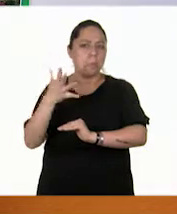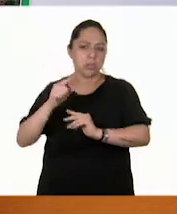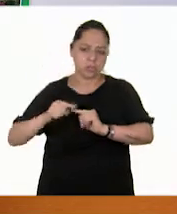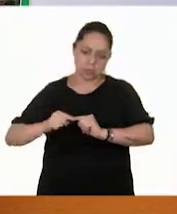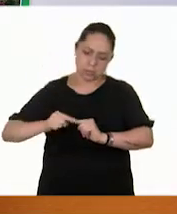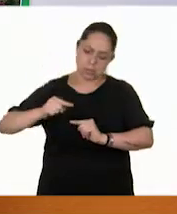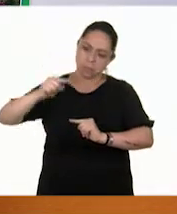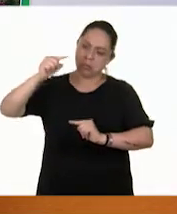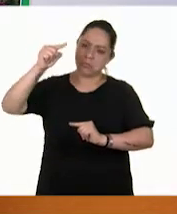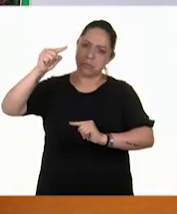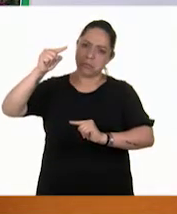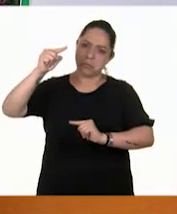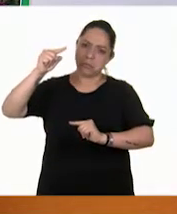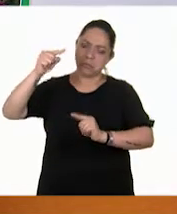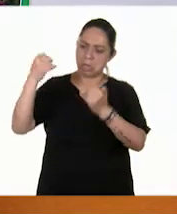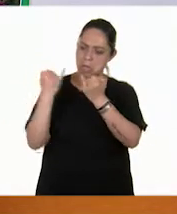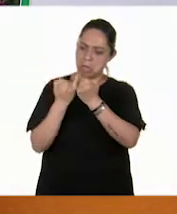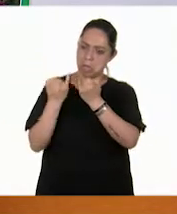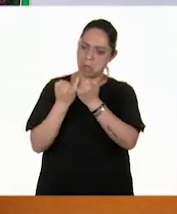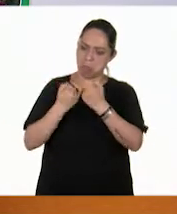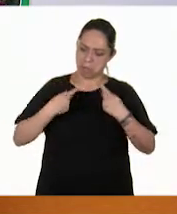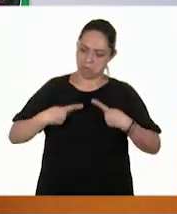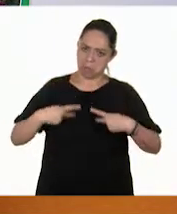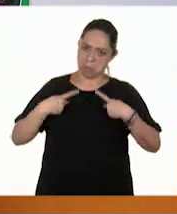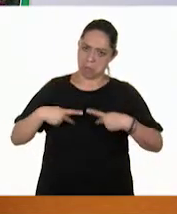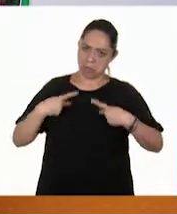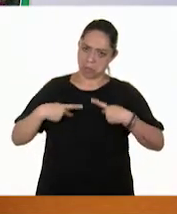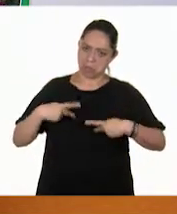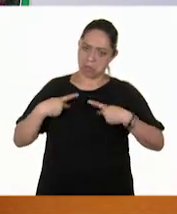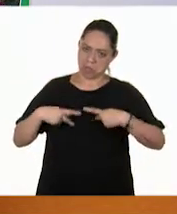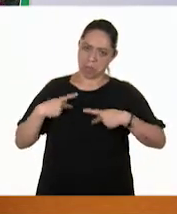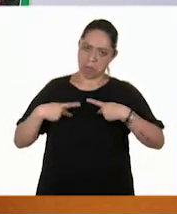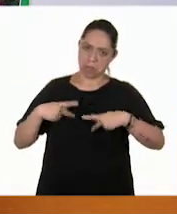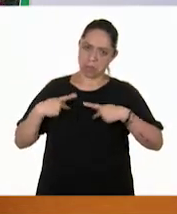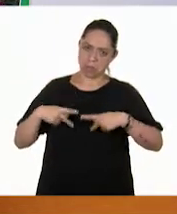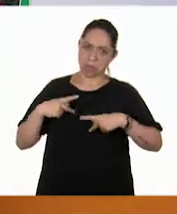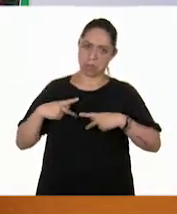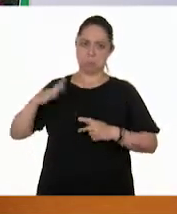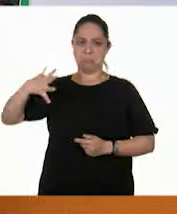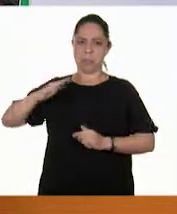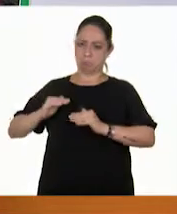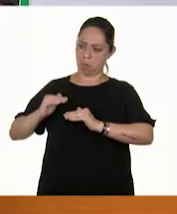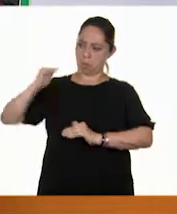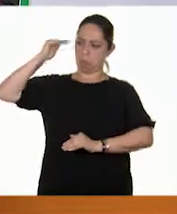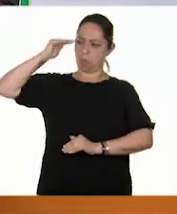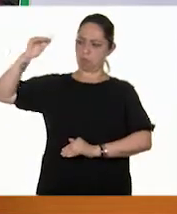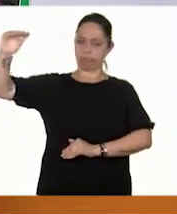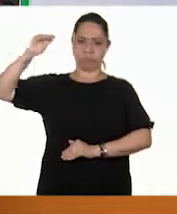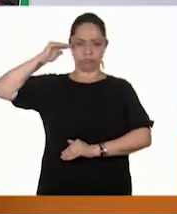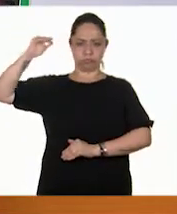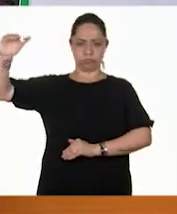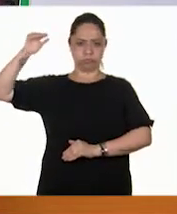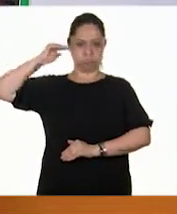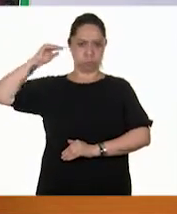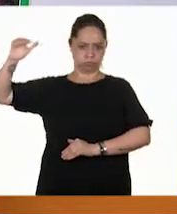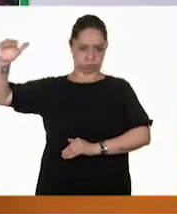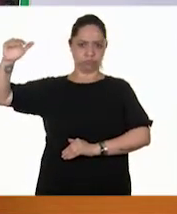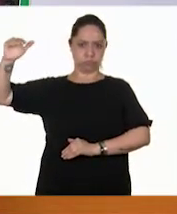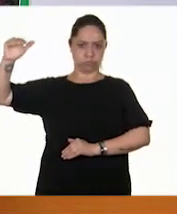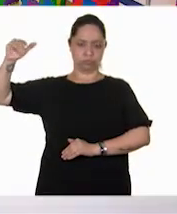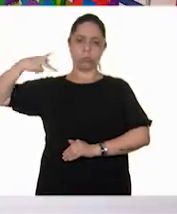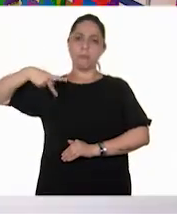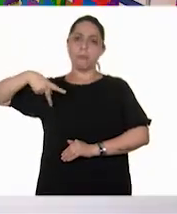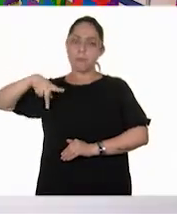más o menos lo mismo que nosotros. ¿Cierto? Sí, muy bien. Tienen razón. Son más o menos de este tamaño. Pero aparte, había...